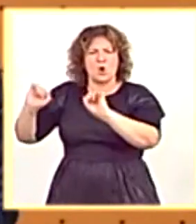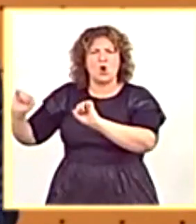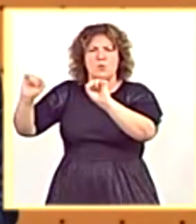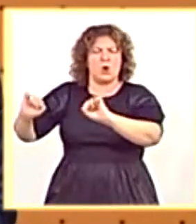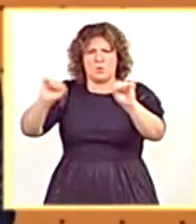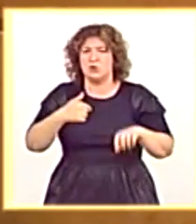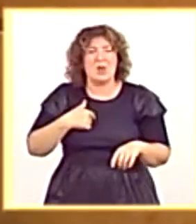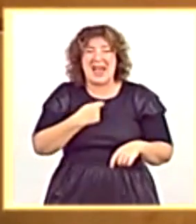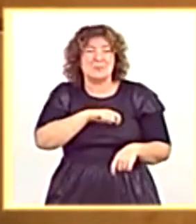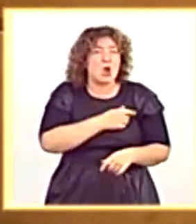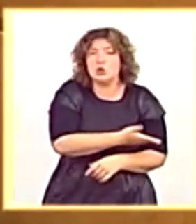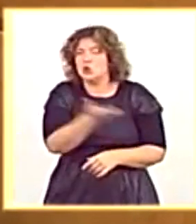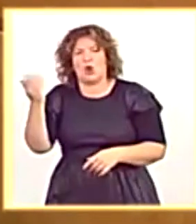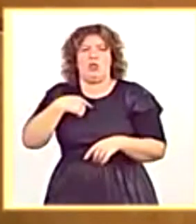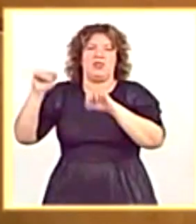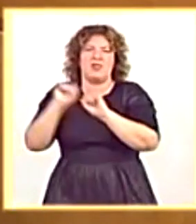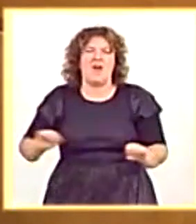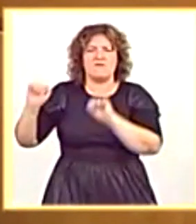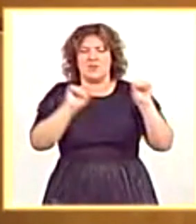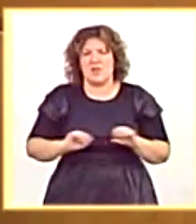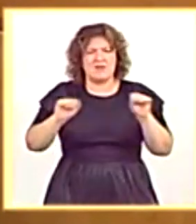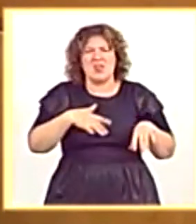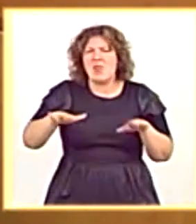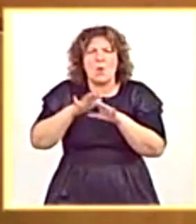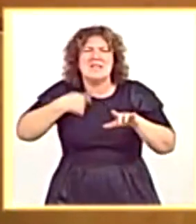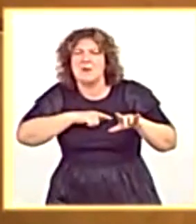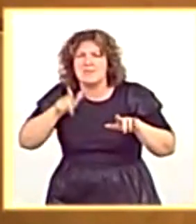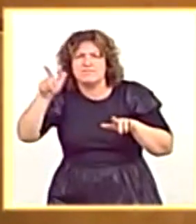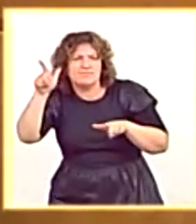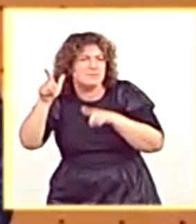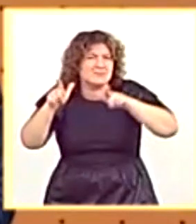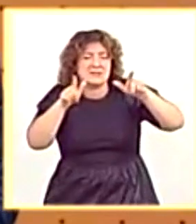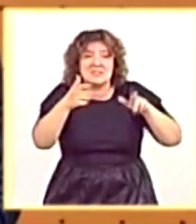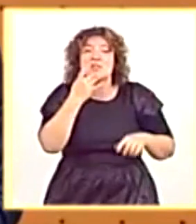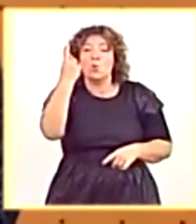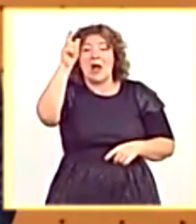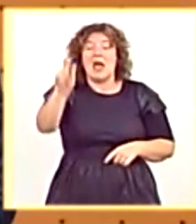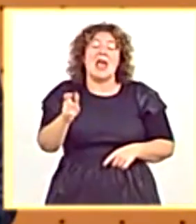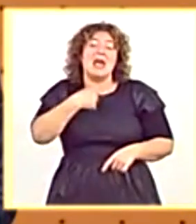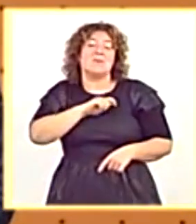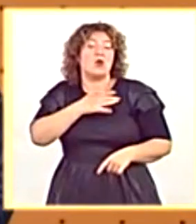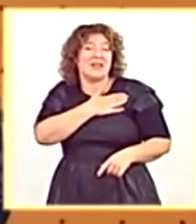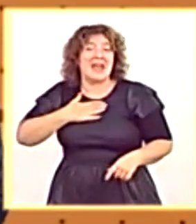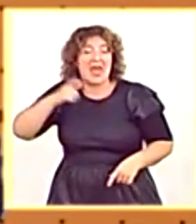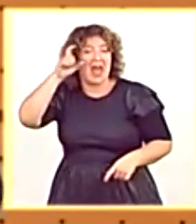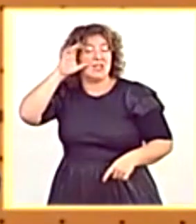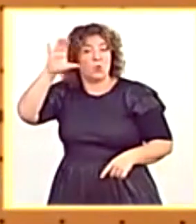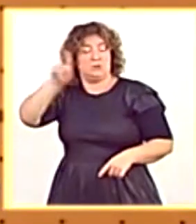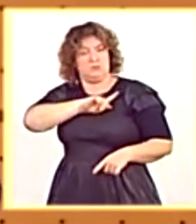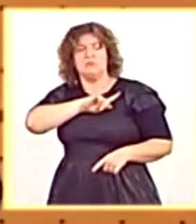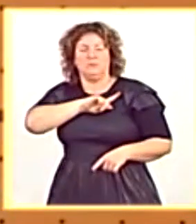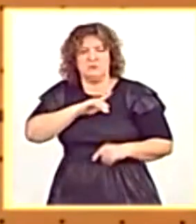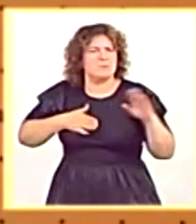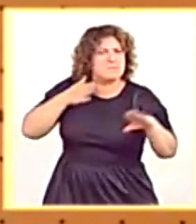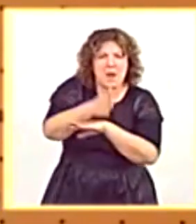Defender a todos los españoles. Iremos a cada rincón de España. Allá donde un español quiera escucharnos, allí estaremos. Porque esta es